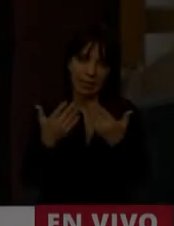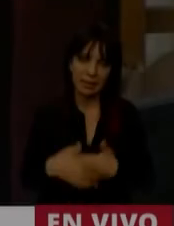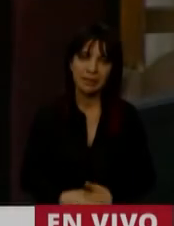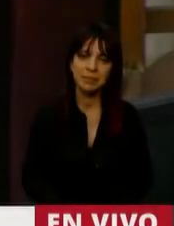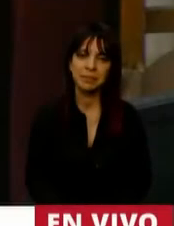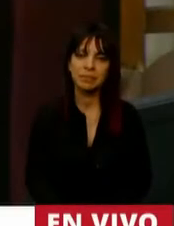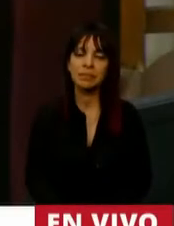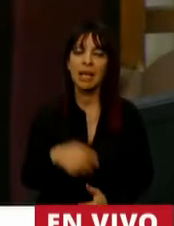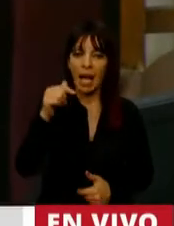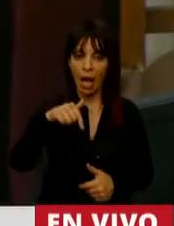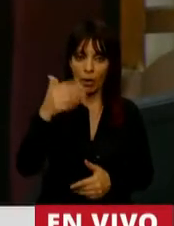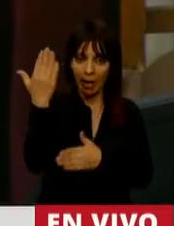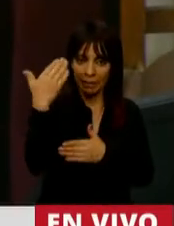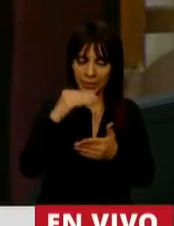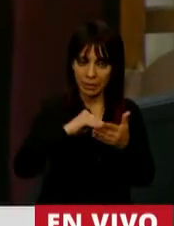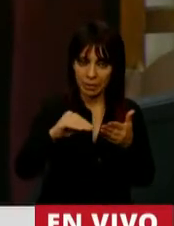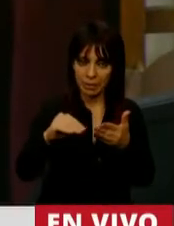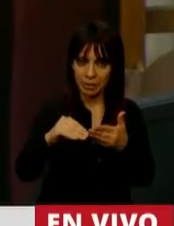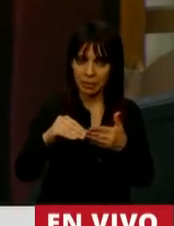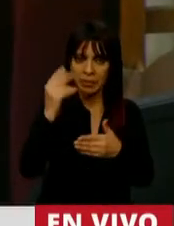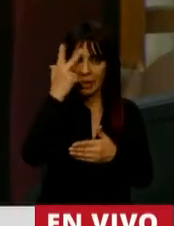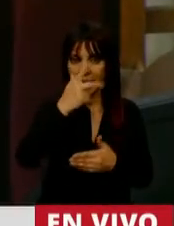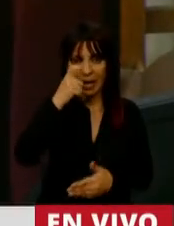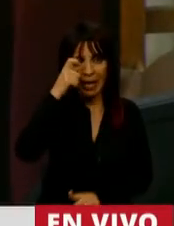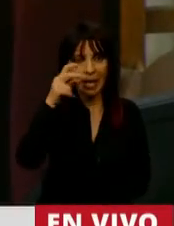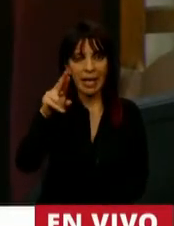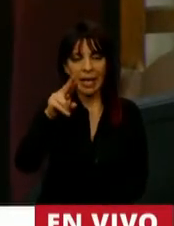Tiene la palabra el diputado Bernardo Herrera.